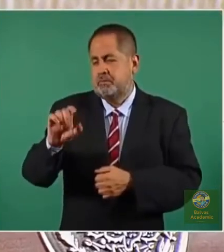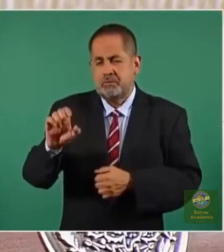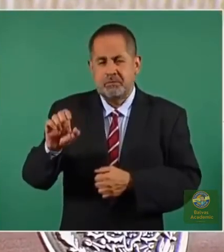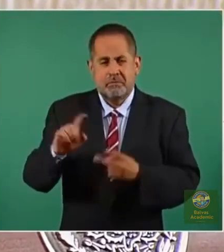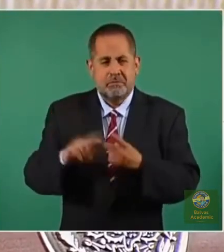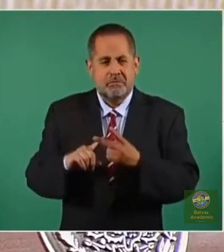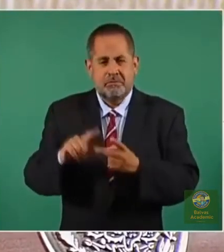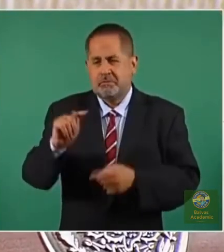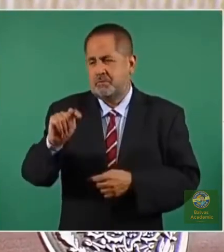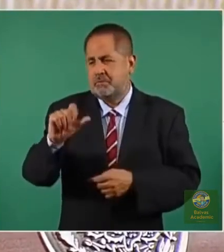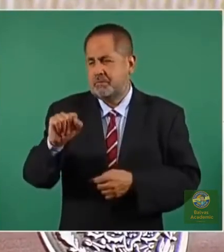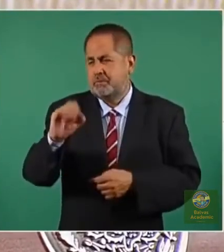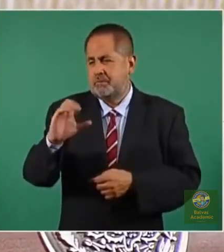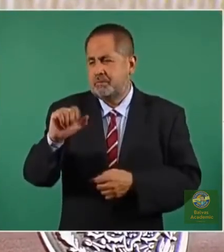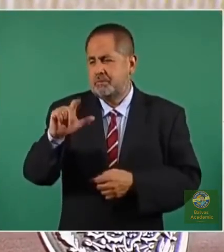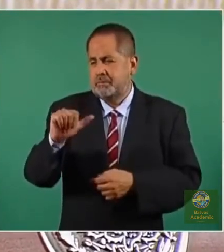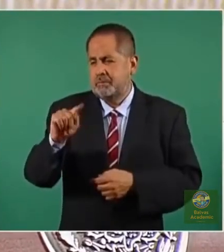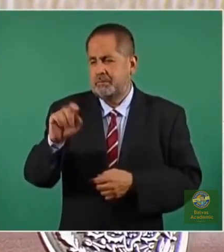tascalate,